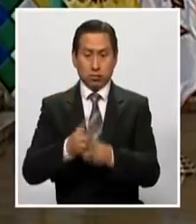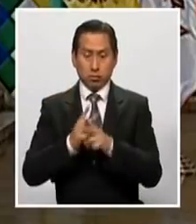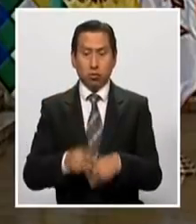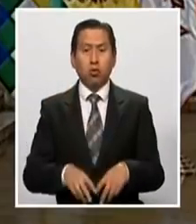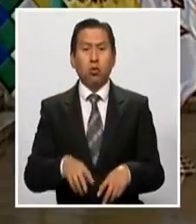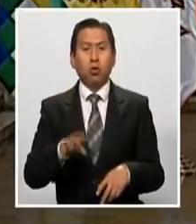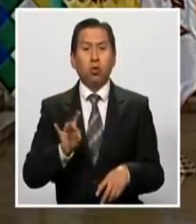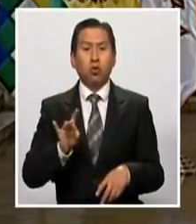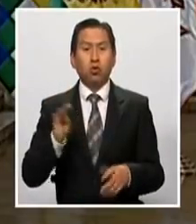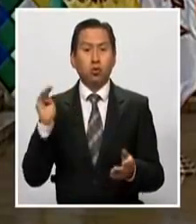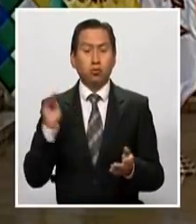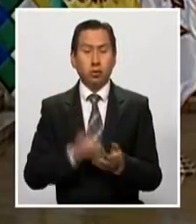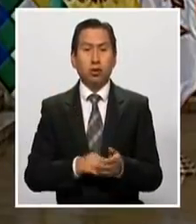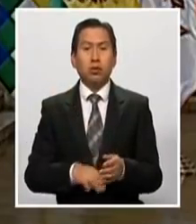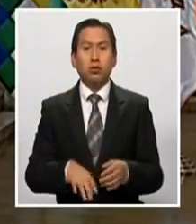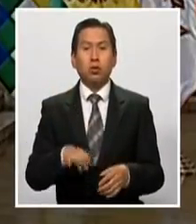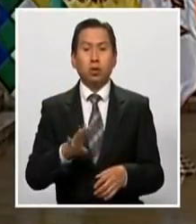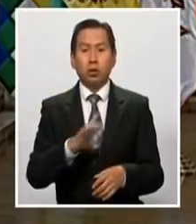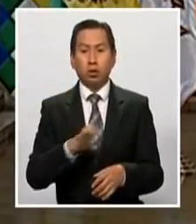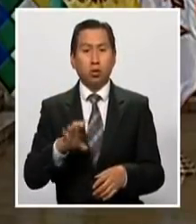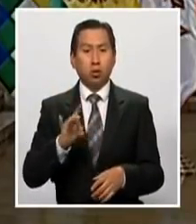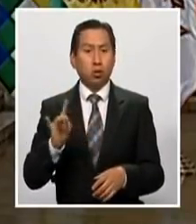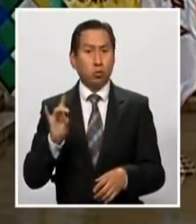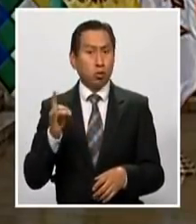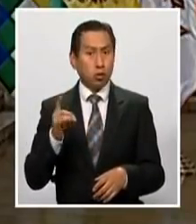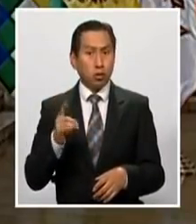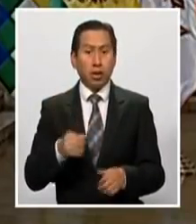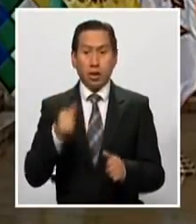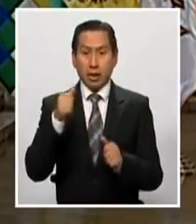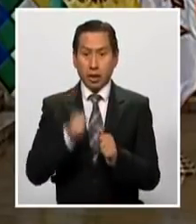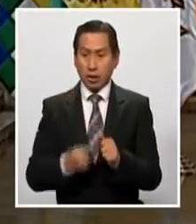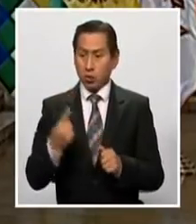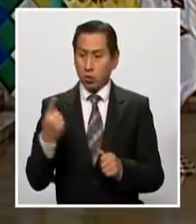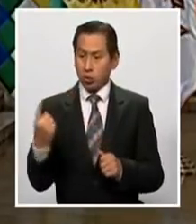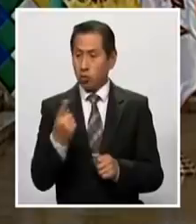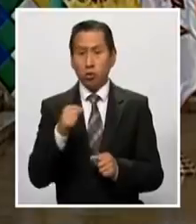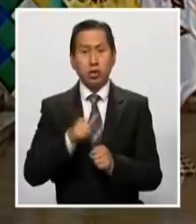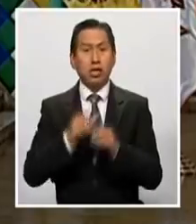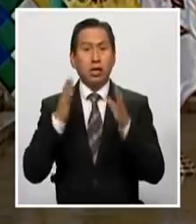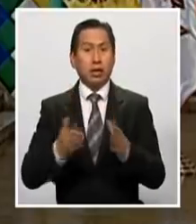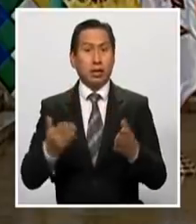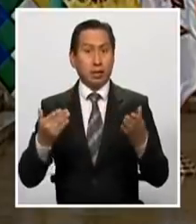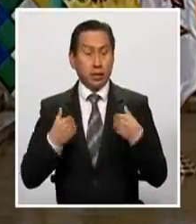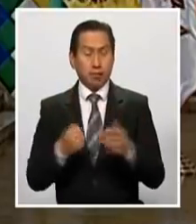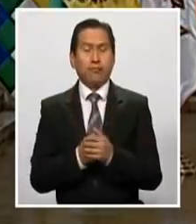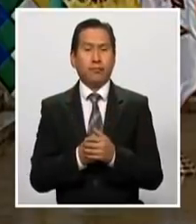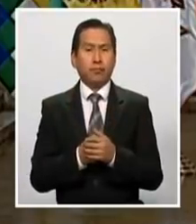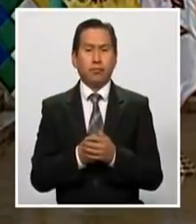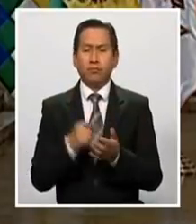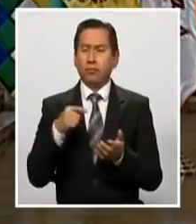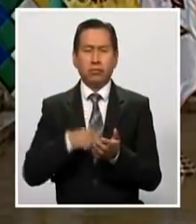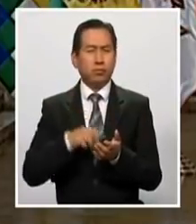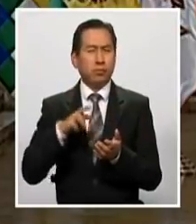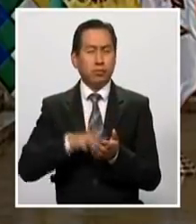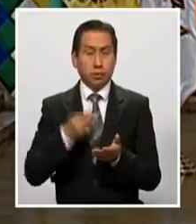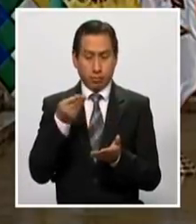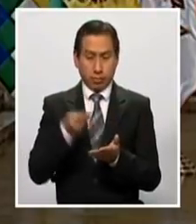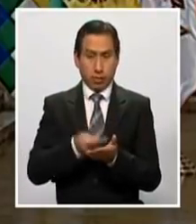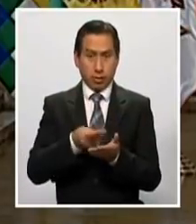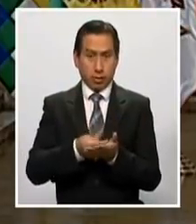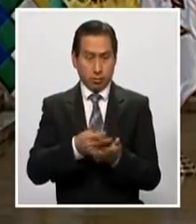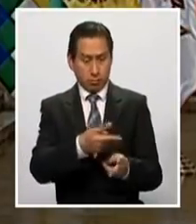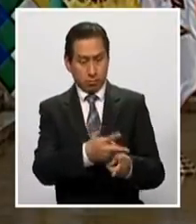,488 bolivianos por cada empleado que tengan. La idea es que ese dinero